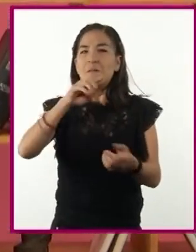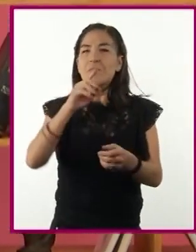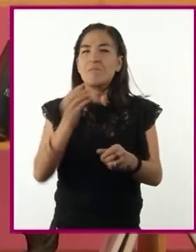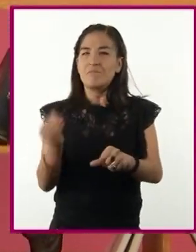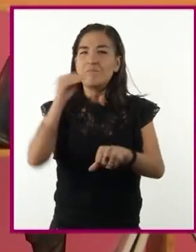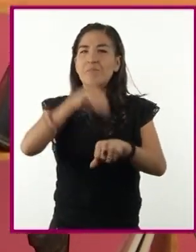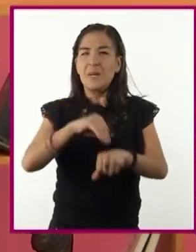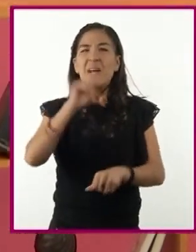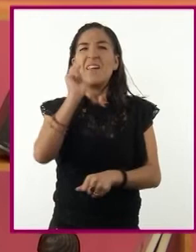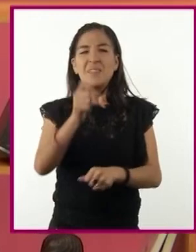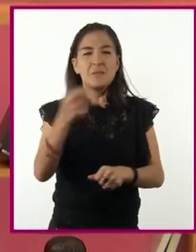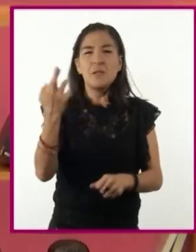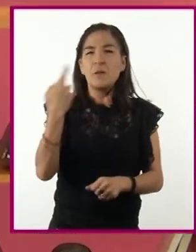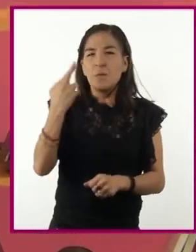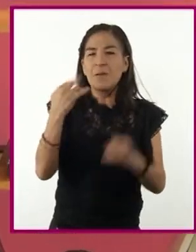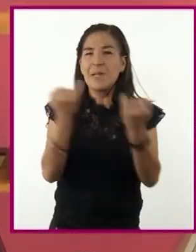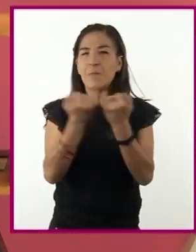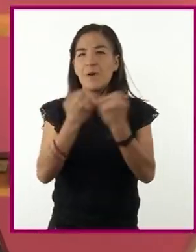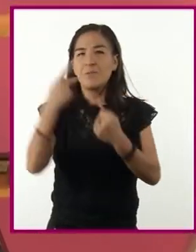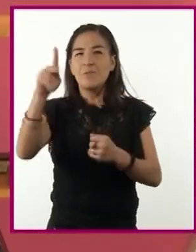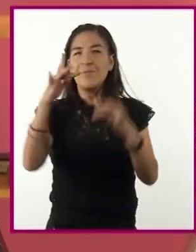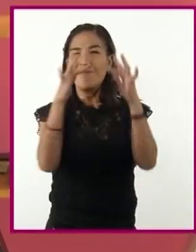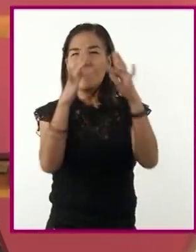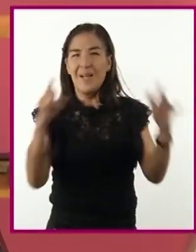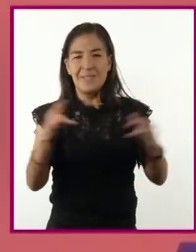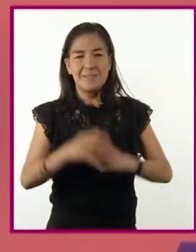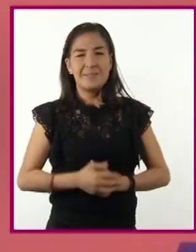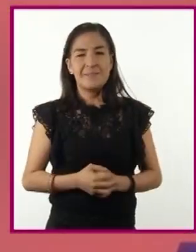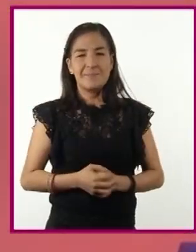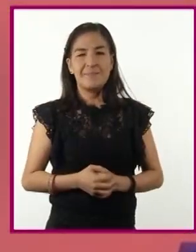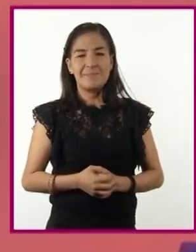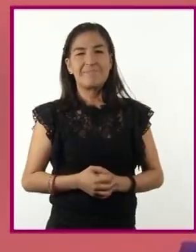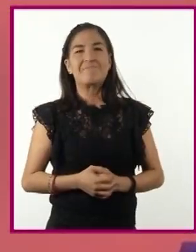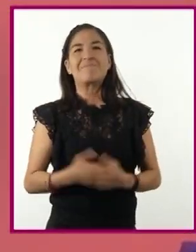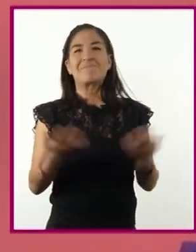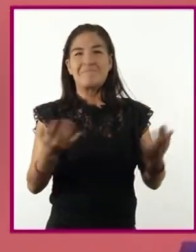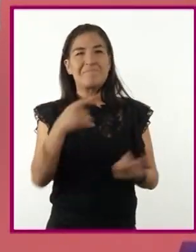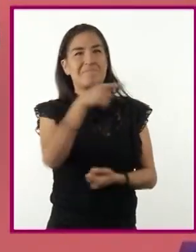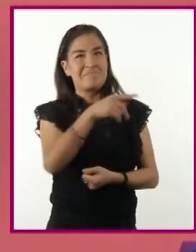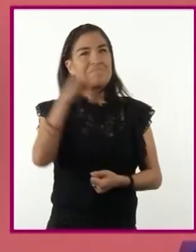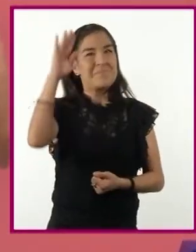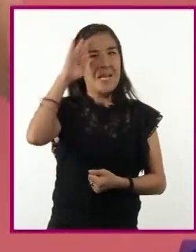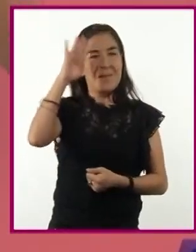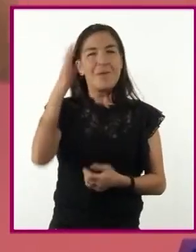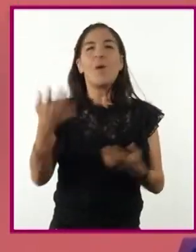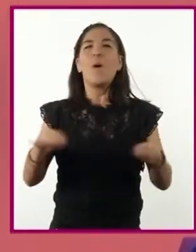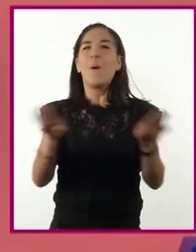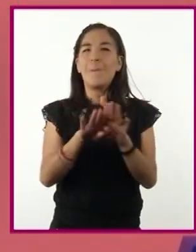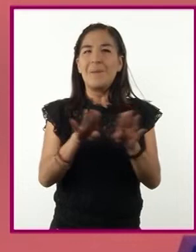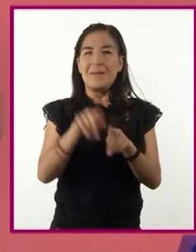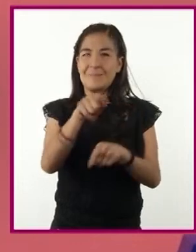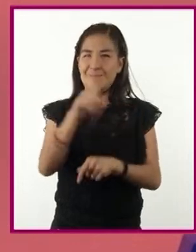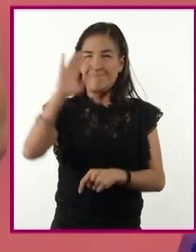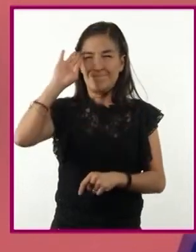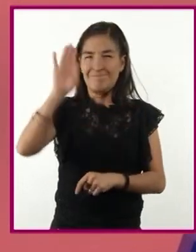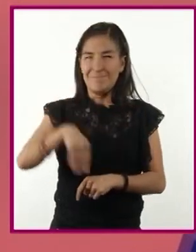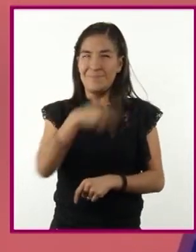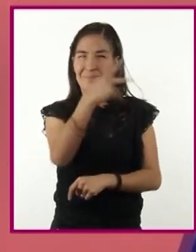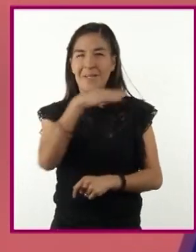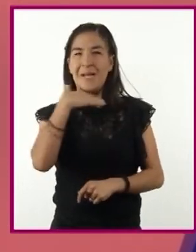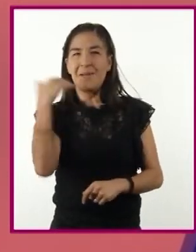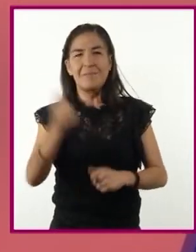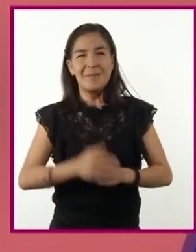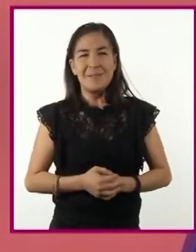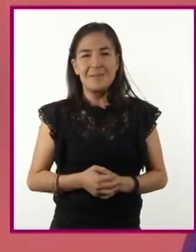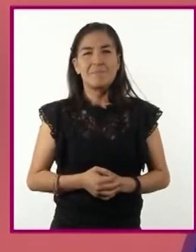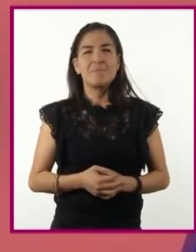se tratara de emisoras de radio francesas. ¡Vaya cuánta audacia! Y